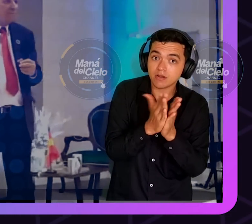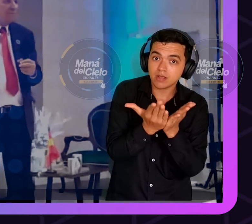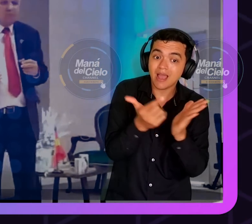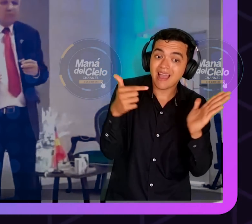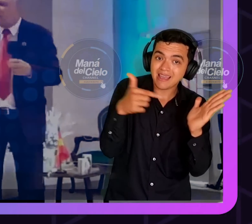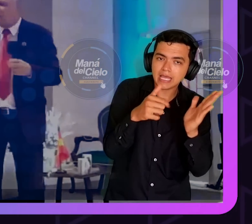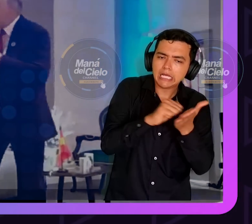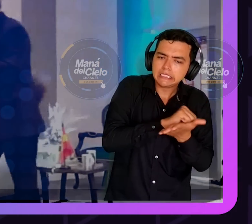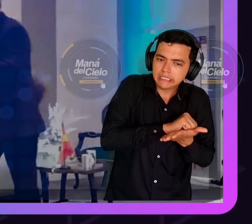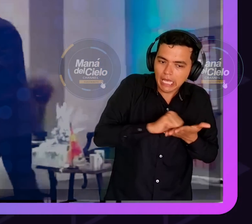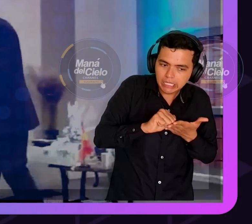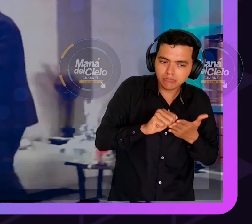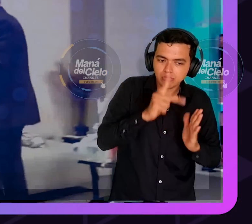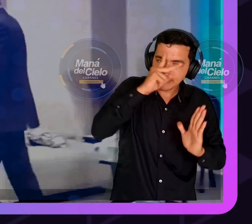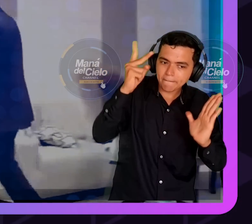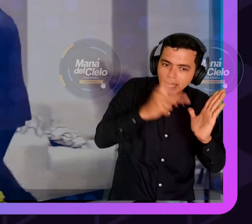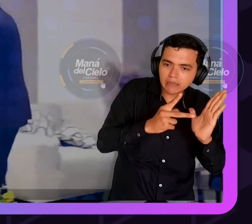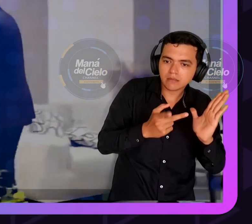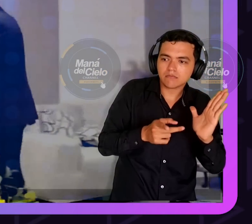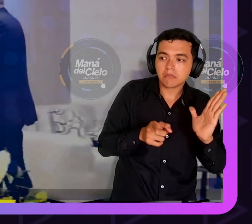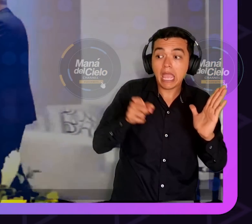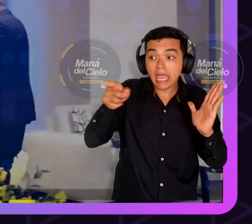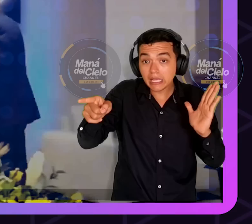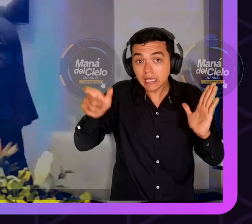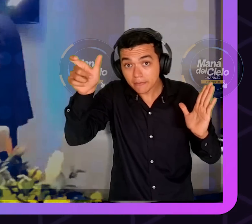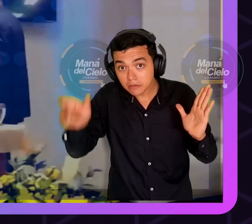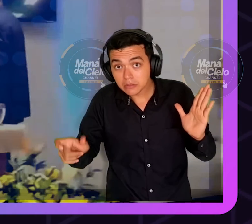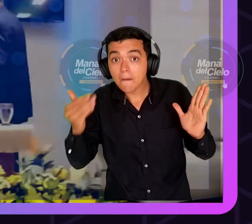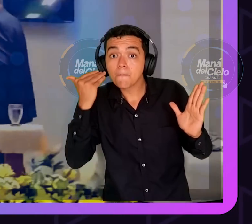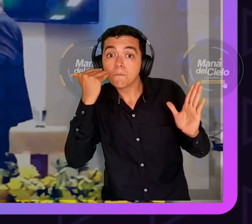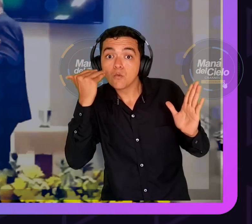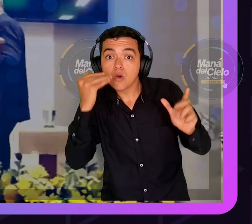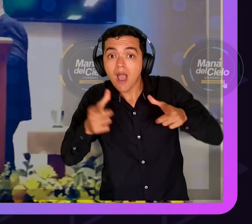¿Por qué este libro es sagrado para ella que no es cristiana?